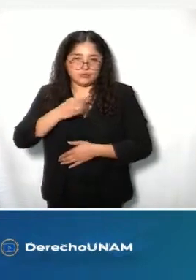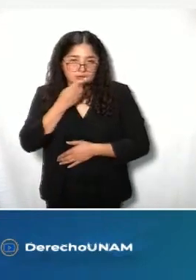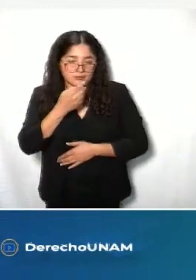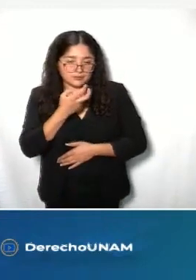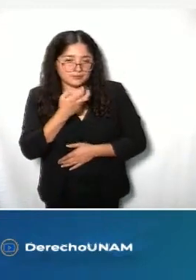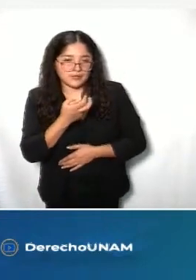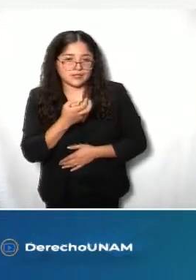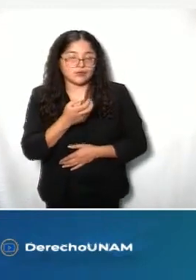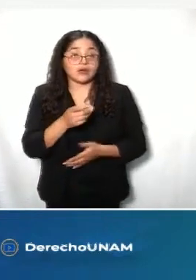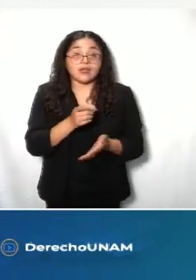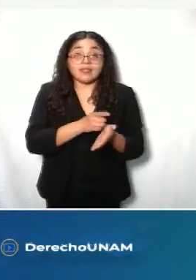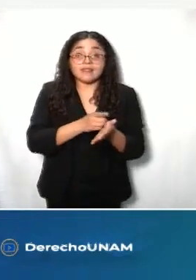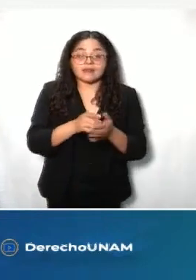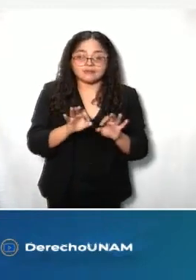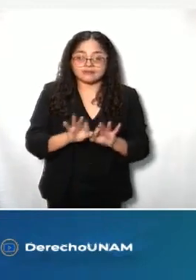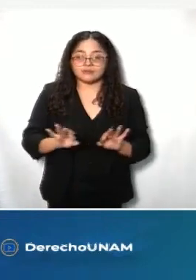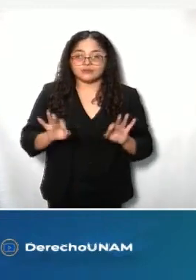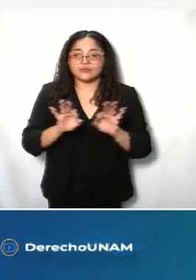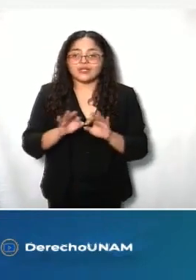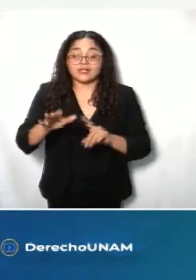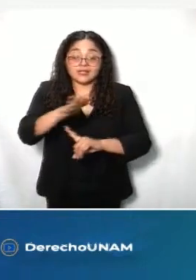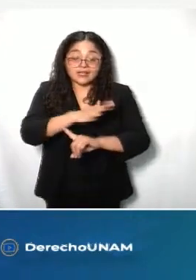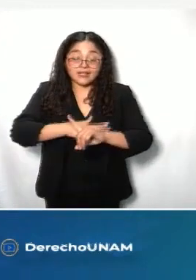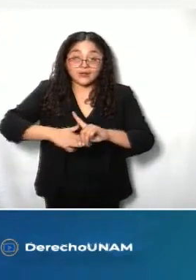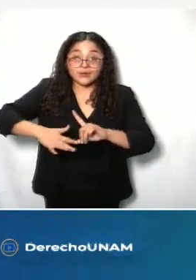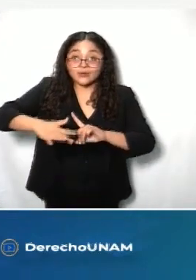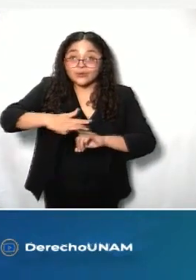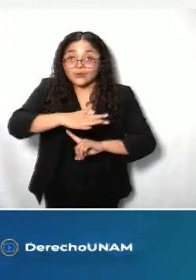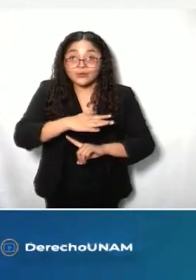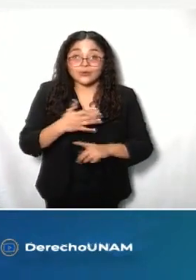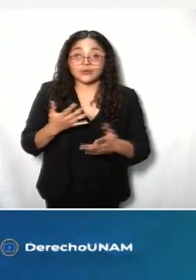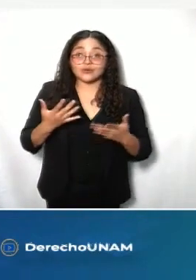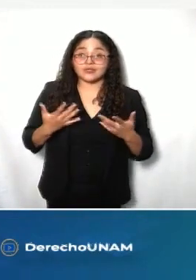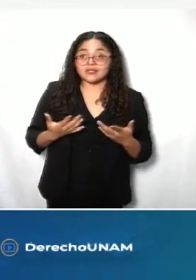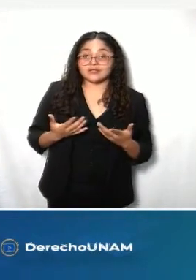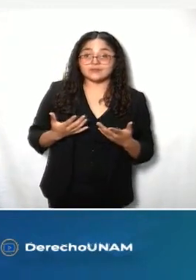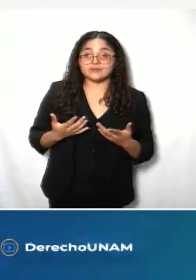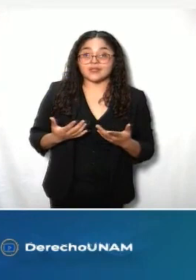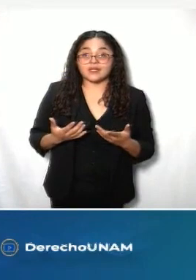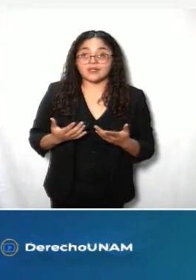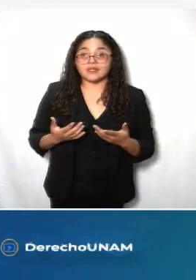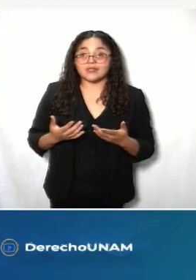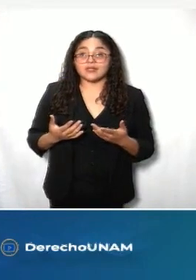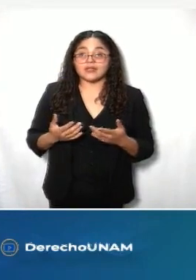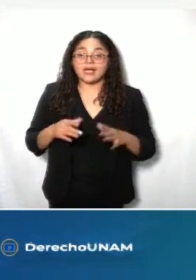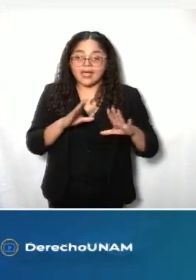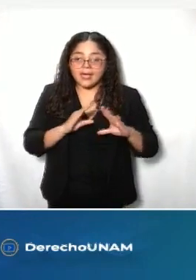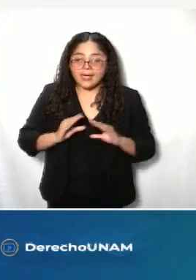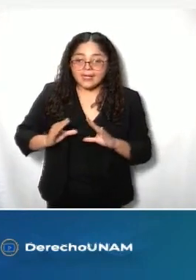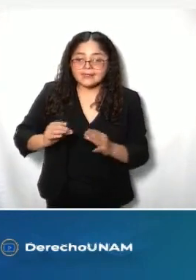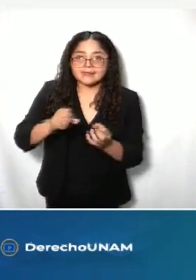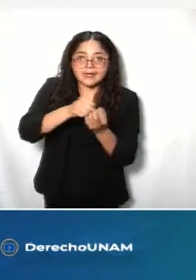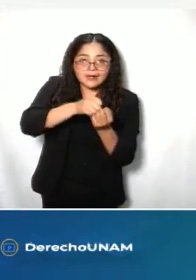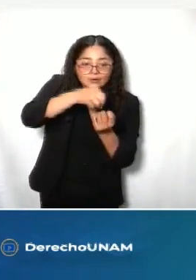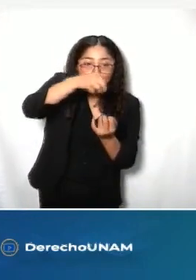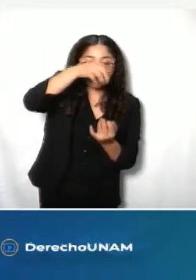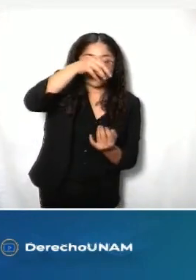fundamentales, pues están en el entorno de lo que es la doctrina del constitucionalismo.